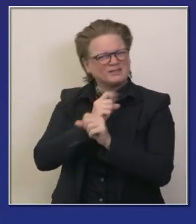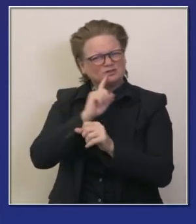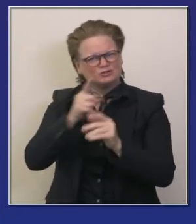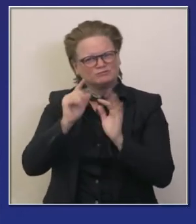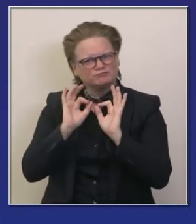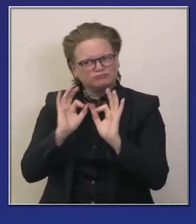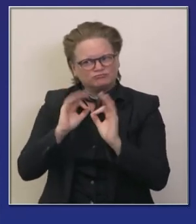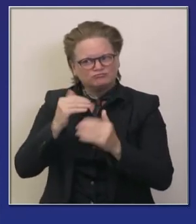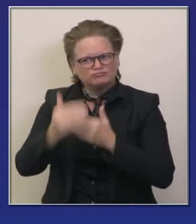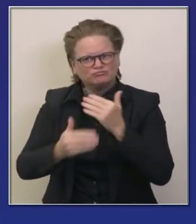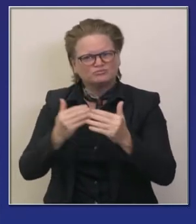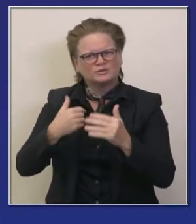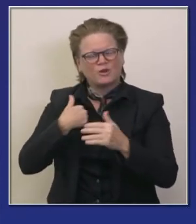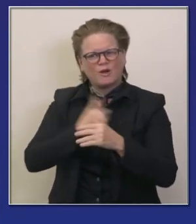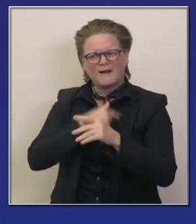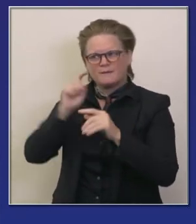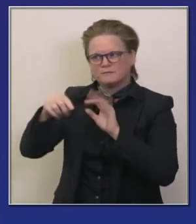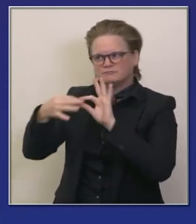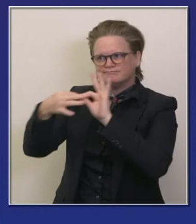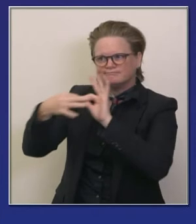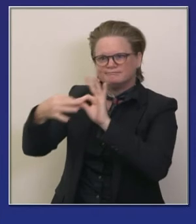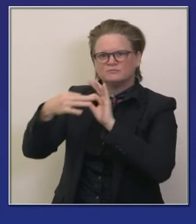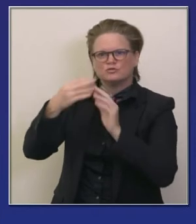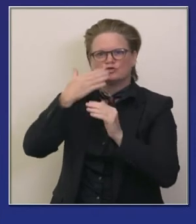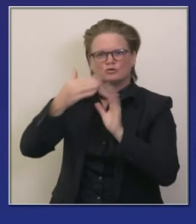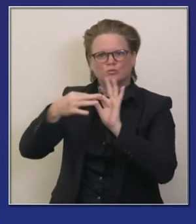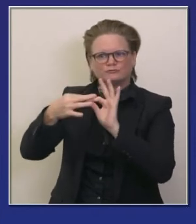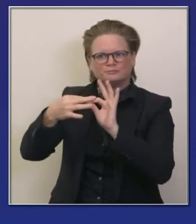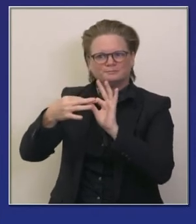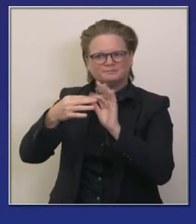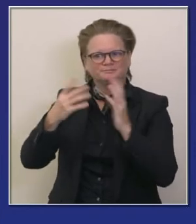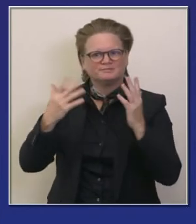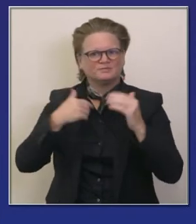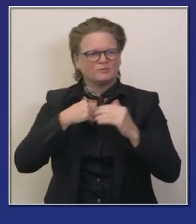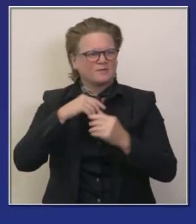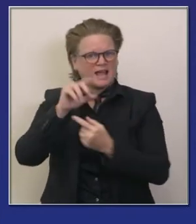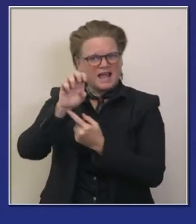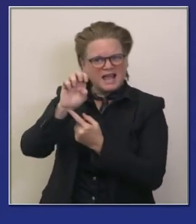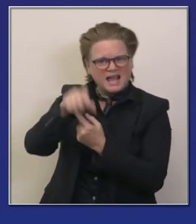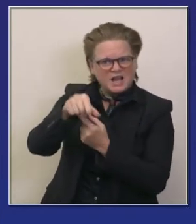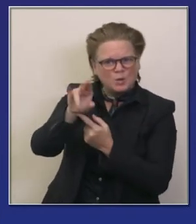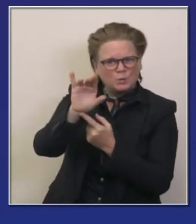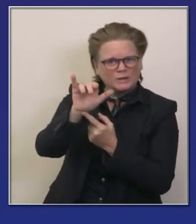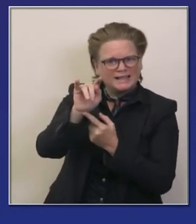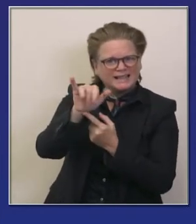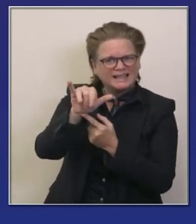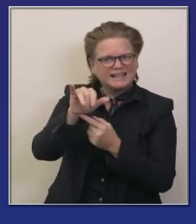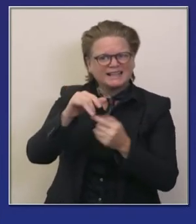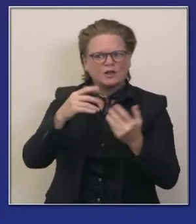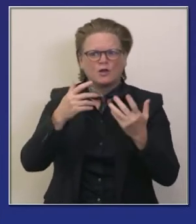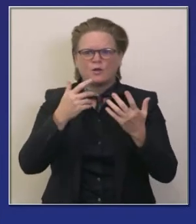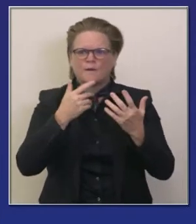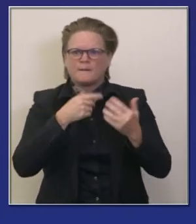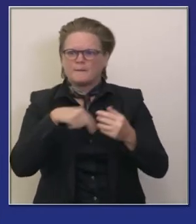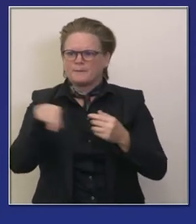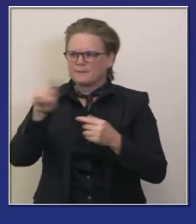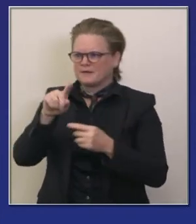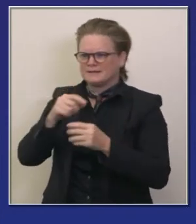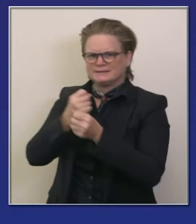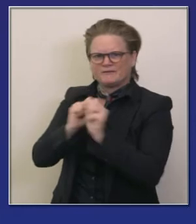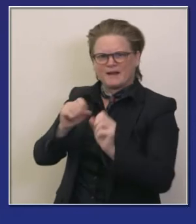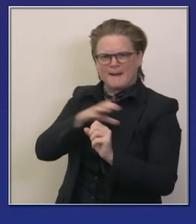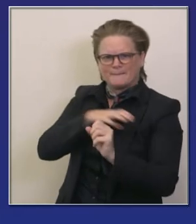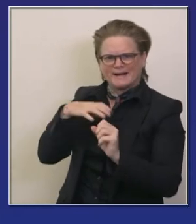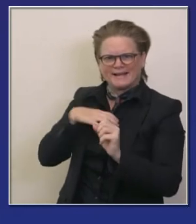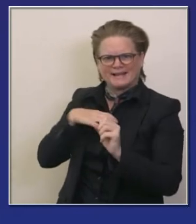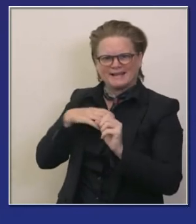eficaz porque las relaciones están bien establecidas y el trabajo suplementario con los comités suplementarios consultorios a través